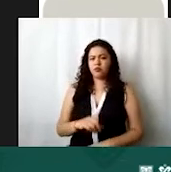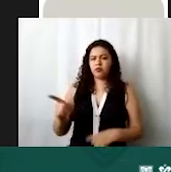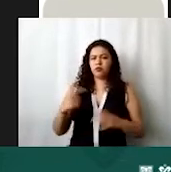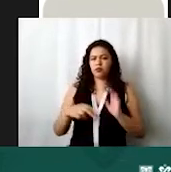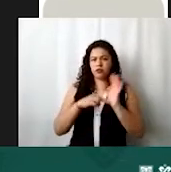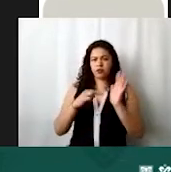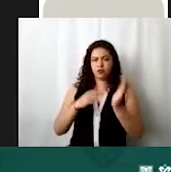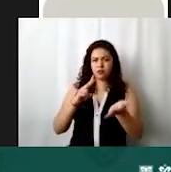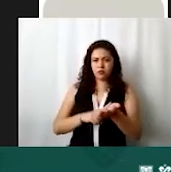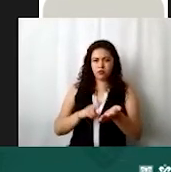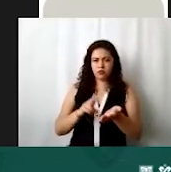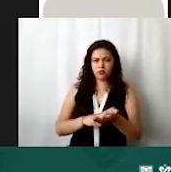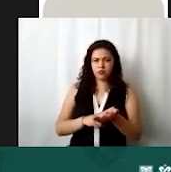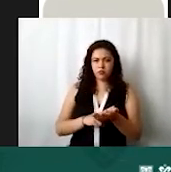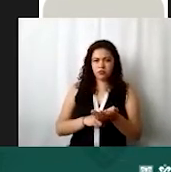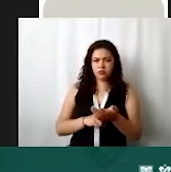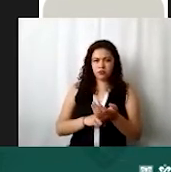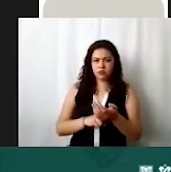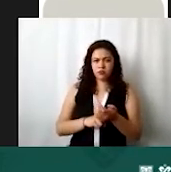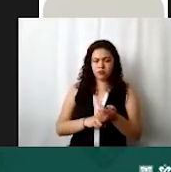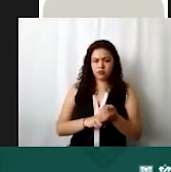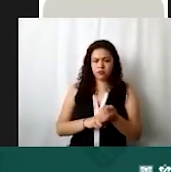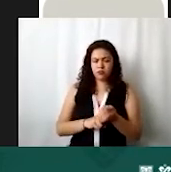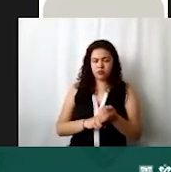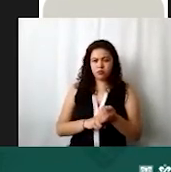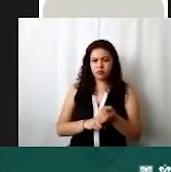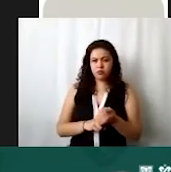validez los acuerdos que ya se tomaron ya sesión virtual